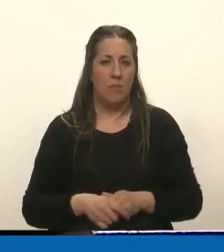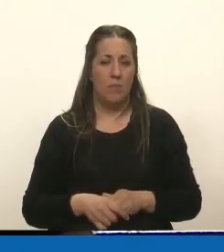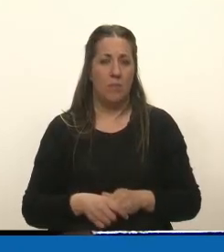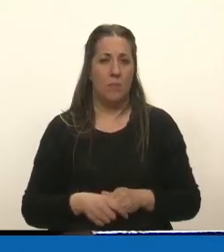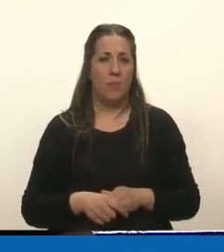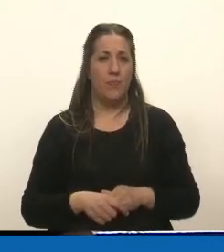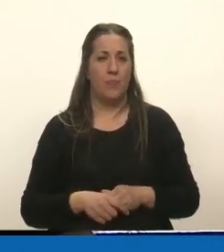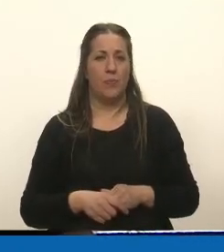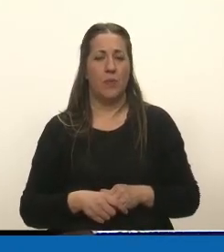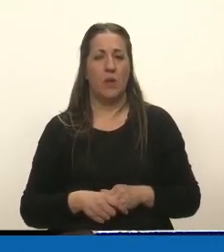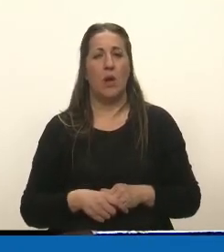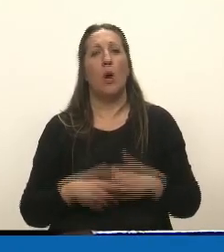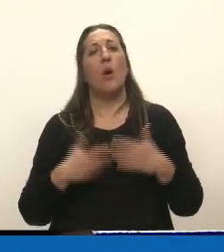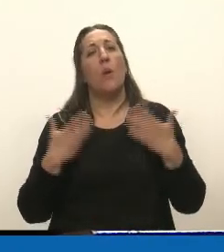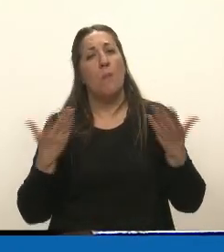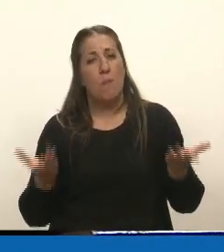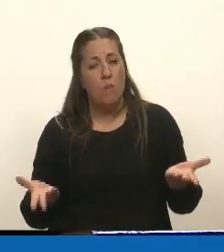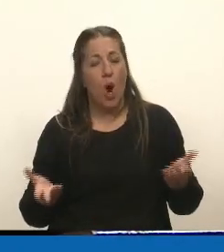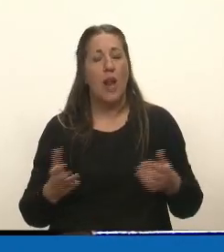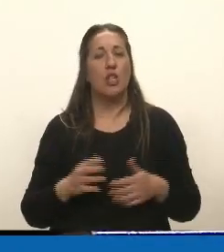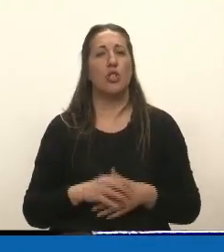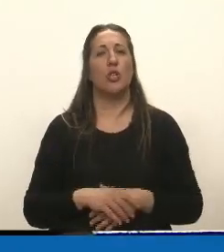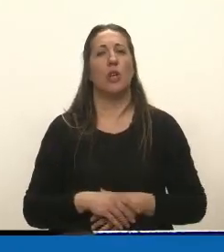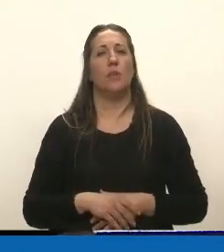es por eso, señor presidente,